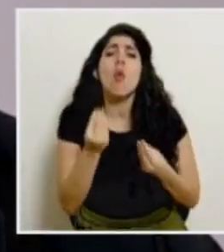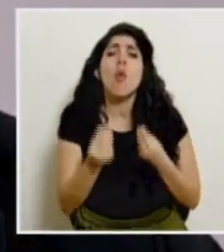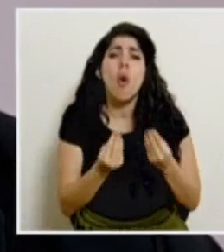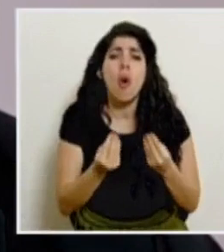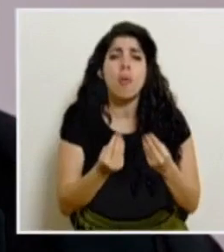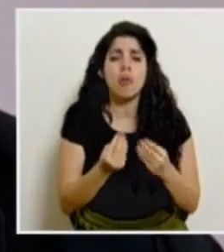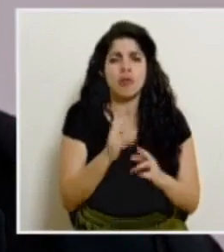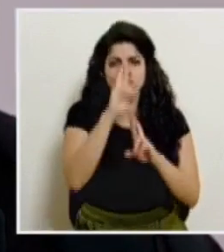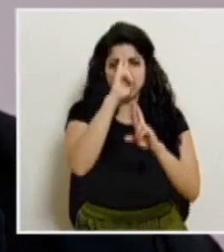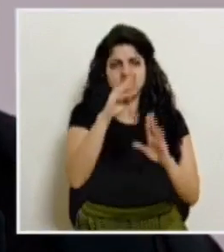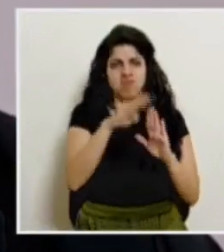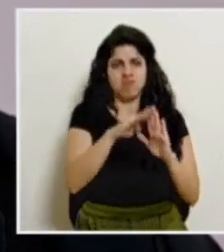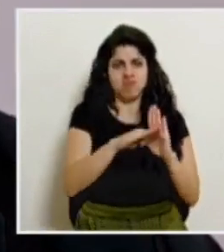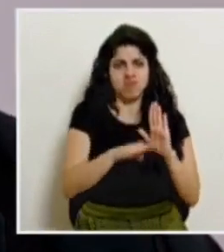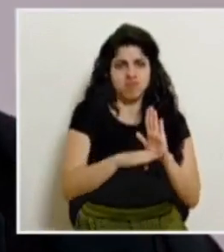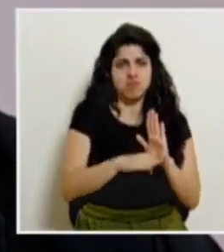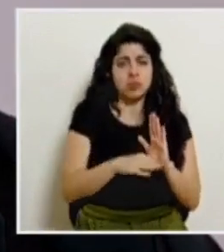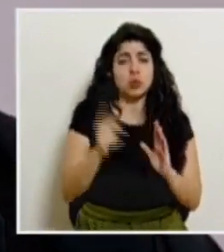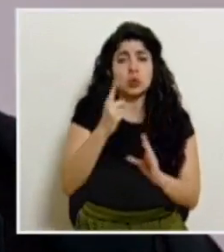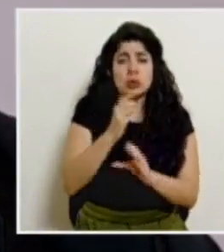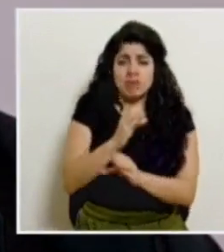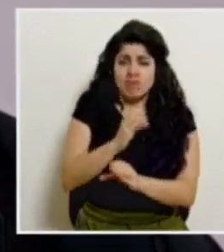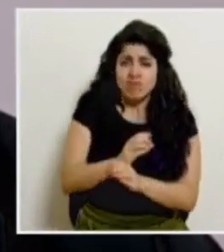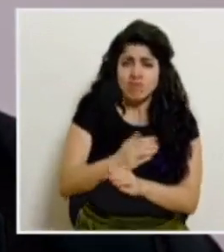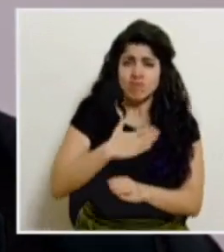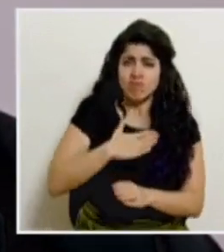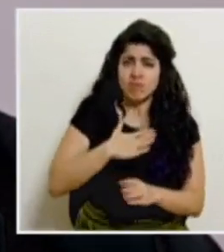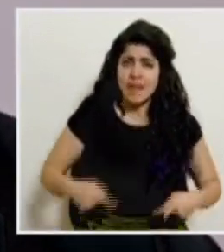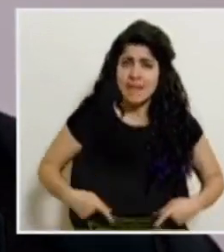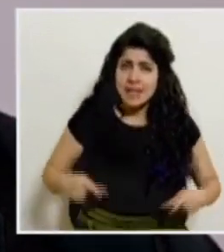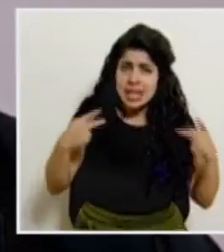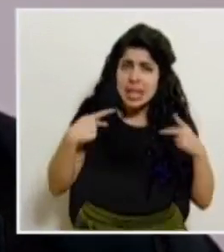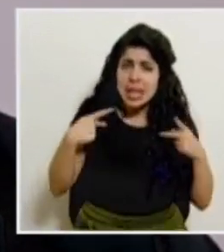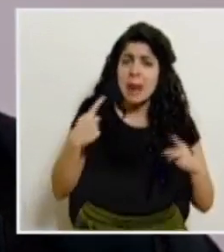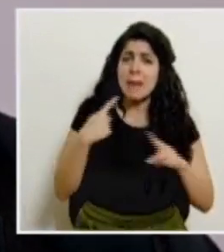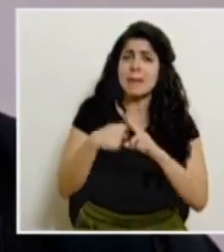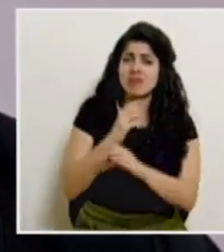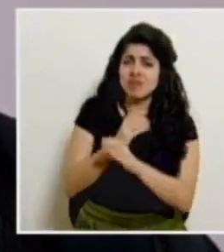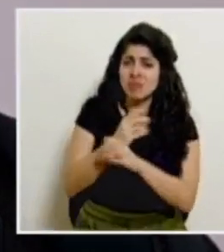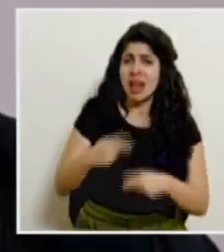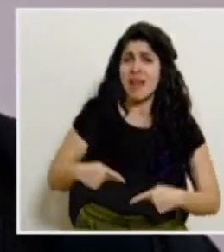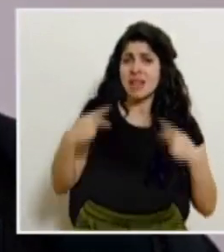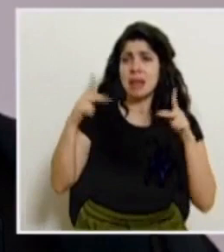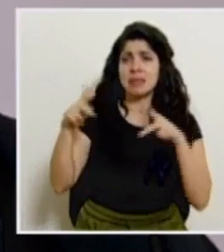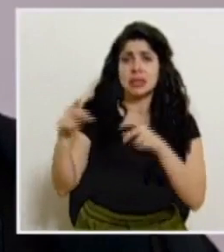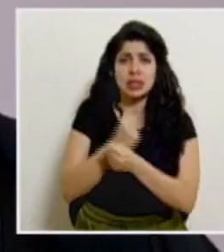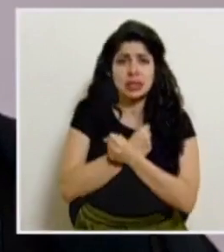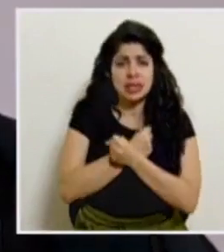guardamos los protocolos solo si cuidamos de nuestra propia vida y la vida de quienes queremos